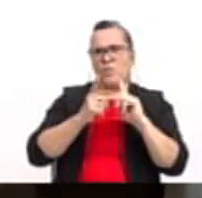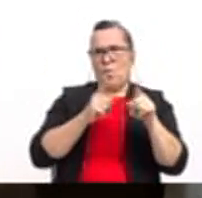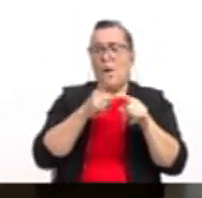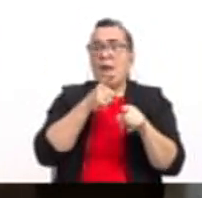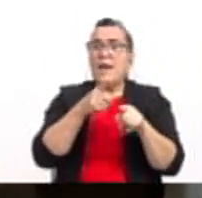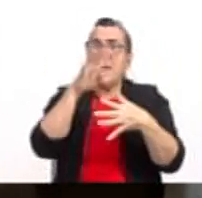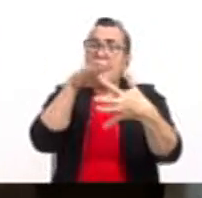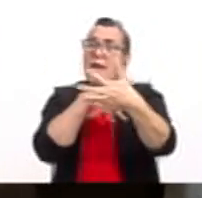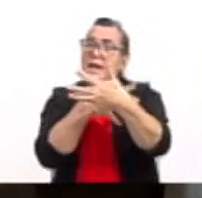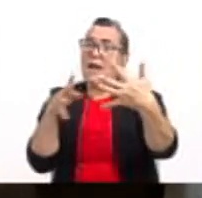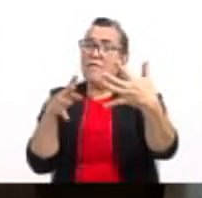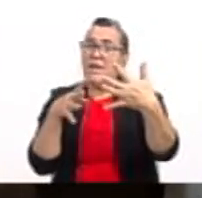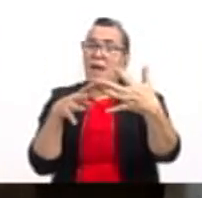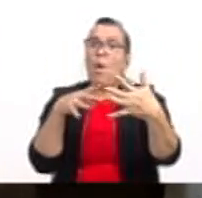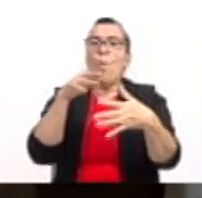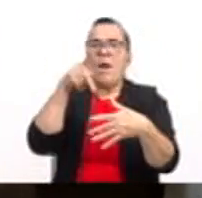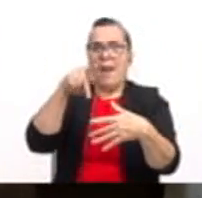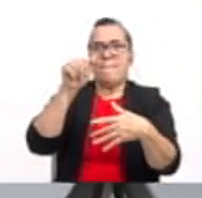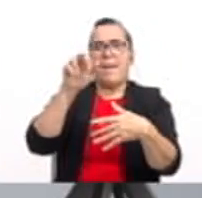gráfica es una parábola.